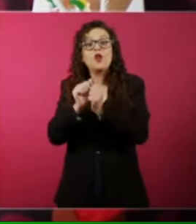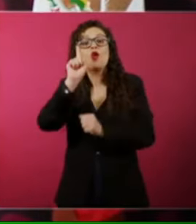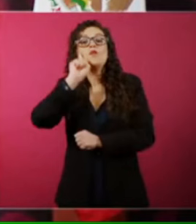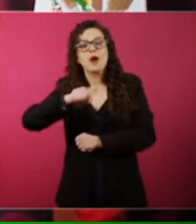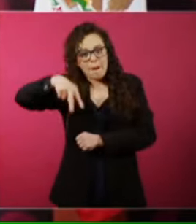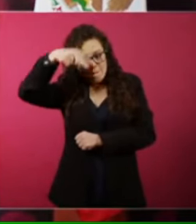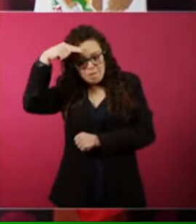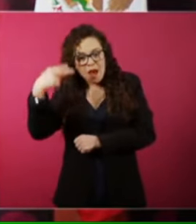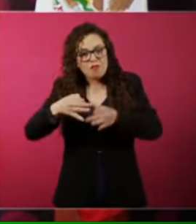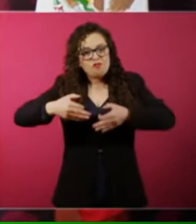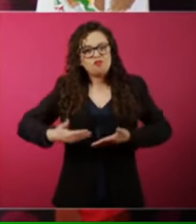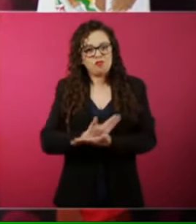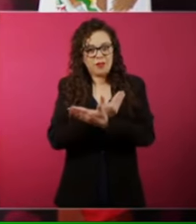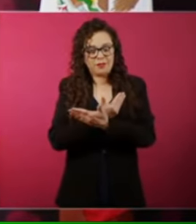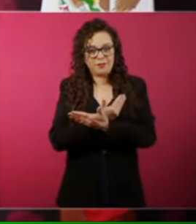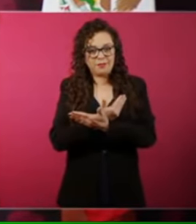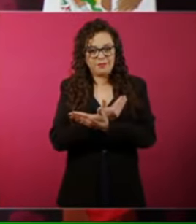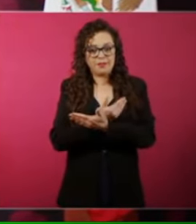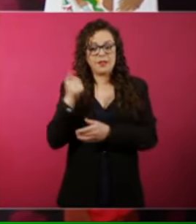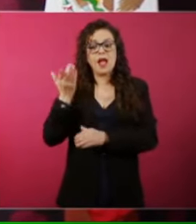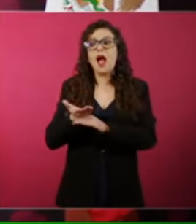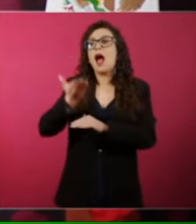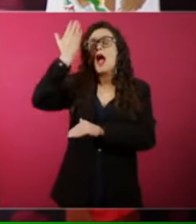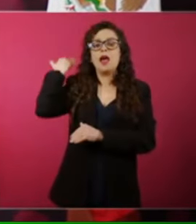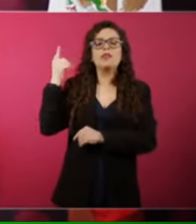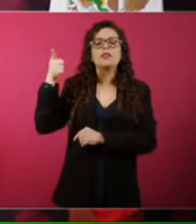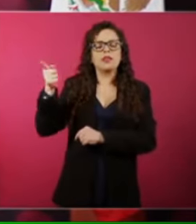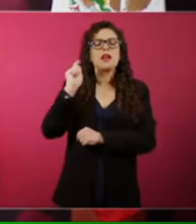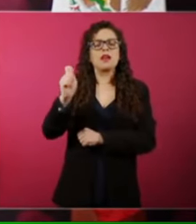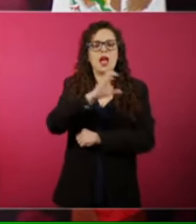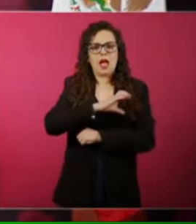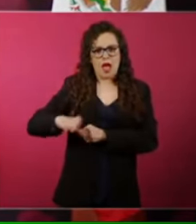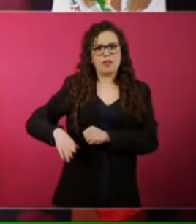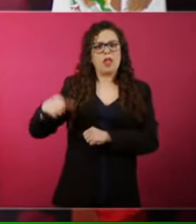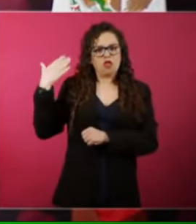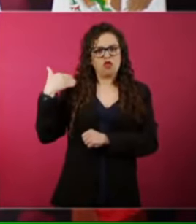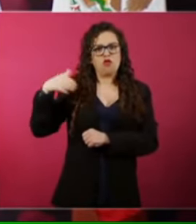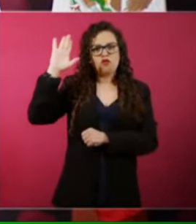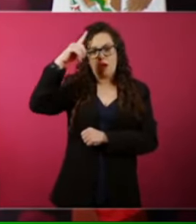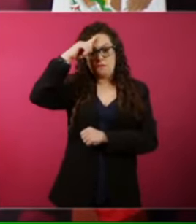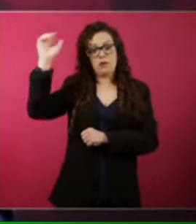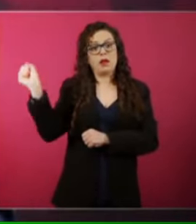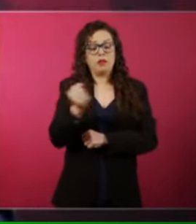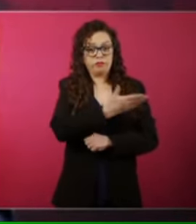que fue candidato a primer ministro